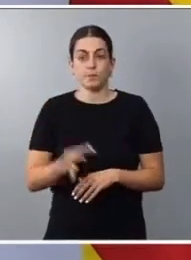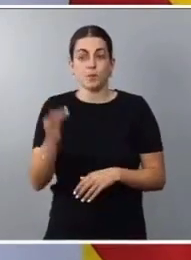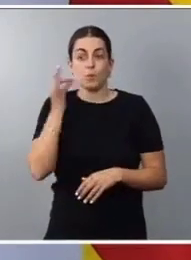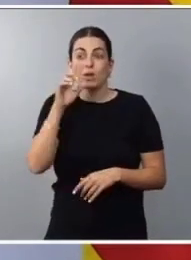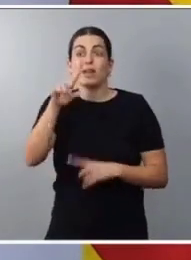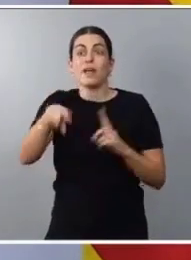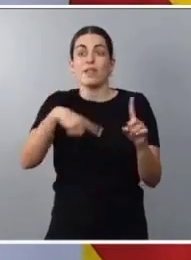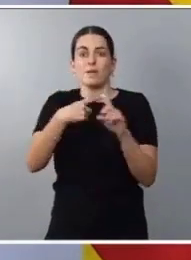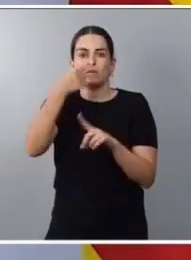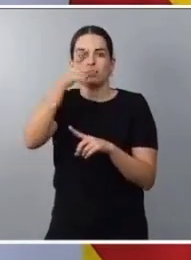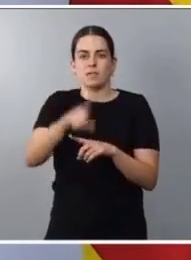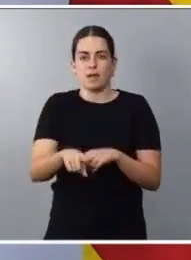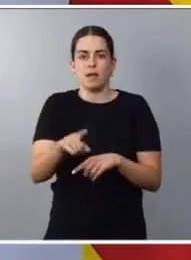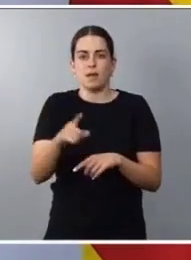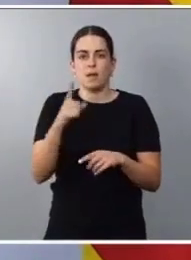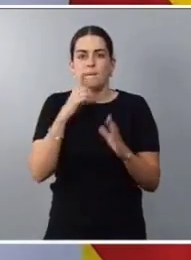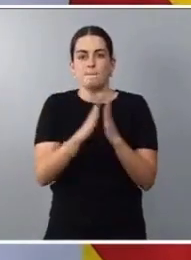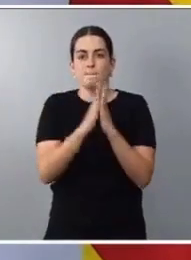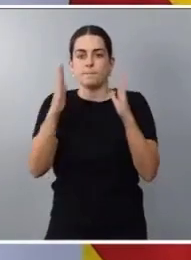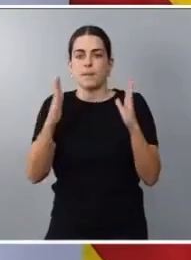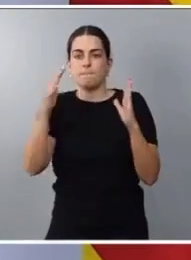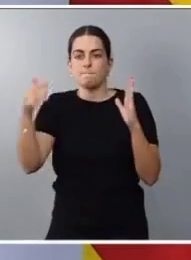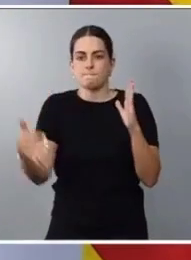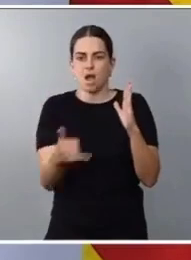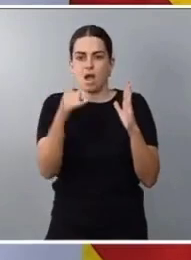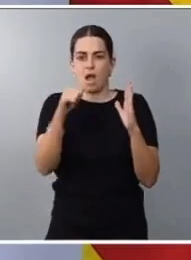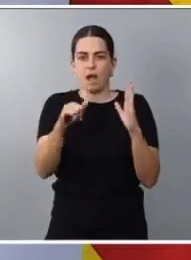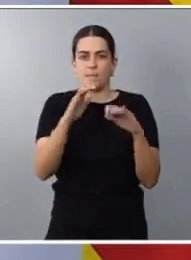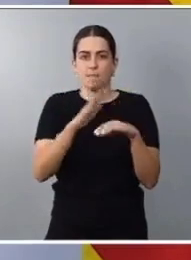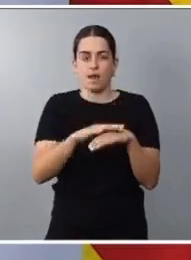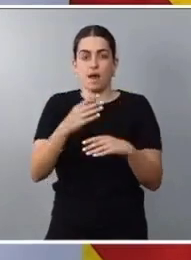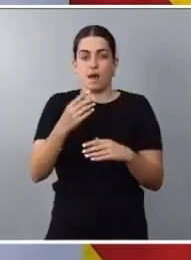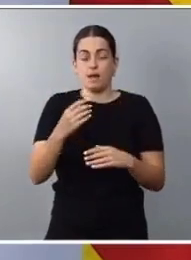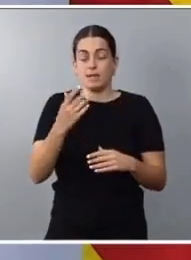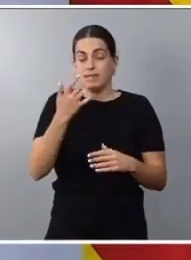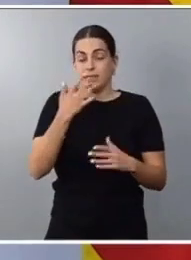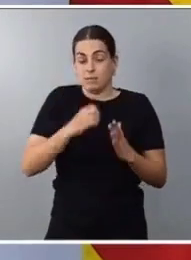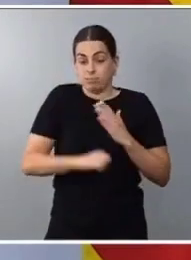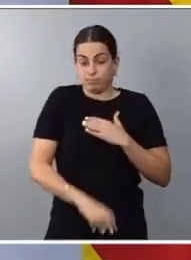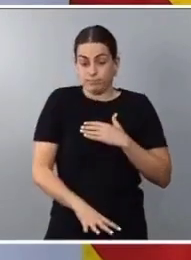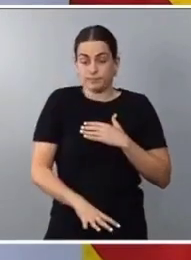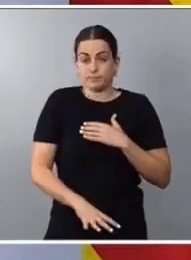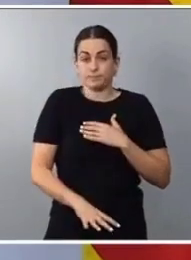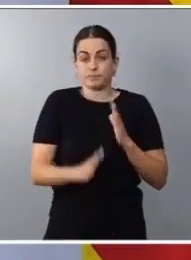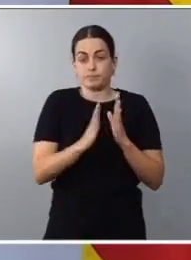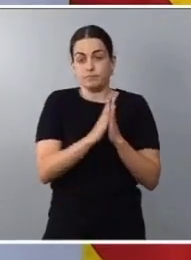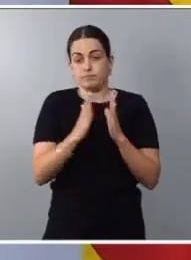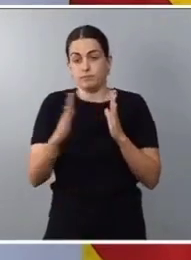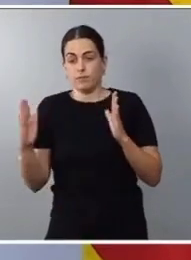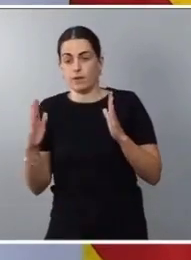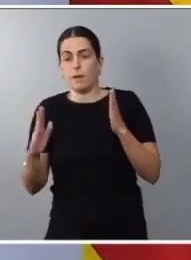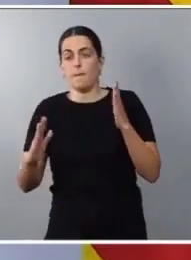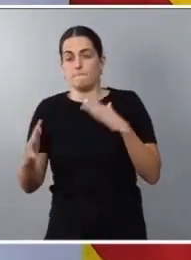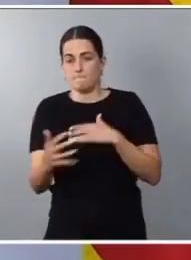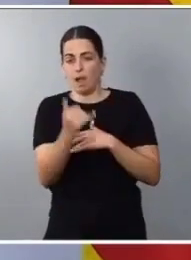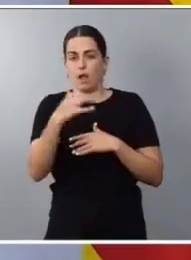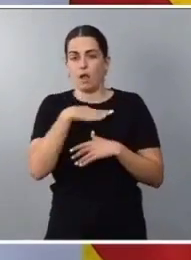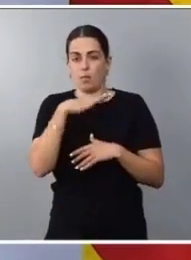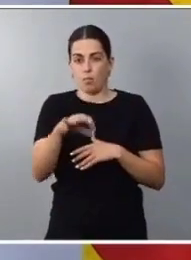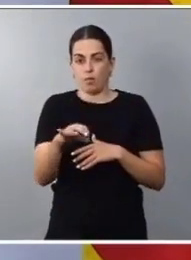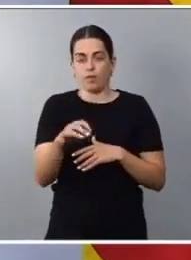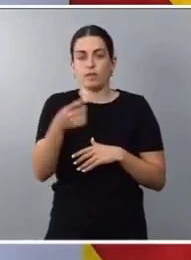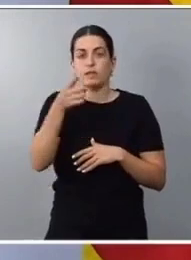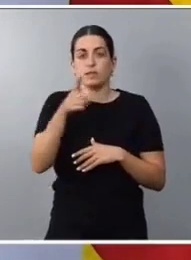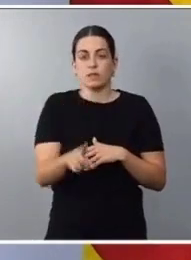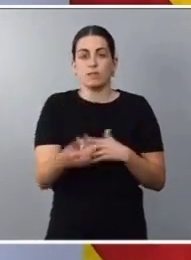incapacidad temporal para recuperarse de esas intervenciones, de las intervenciones derivadas de la interrupción voluntaria del embarazo y contarán con los